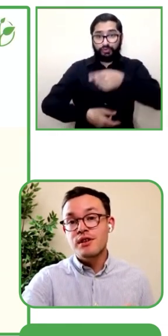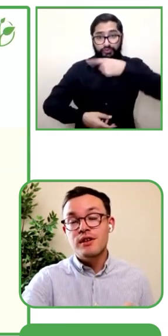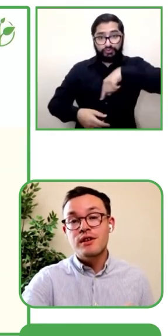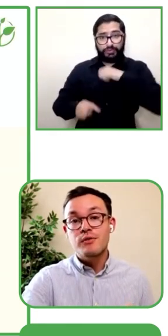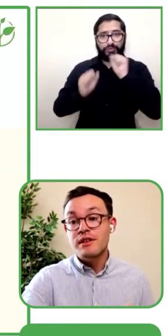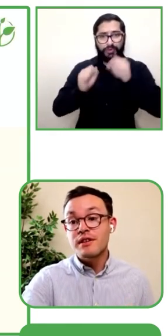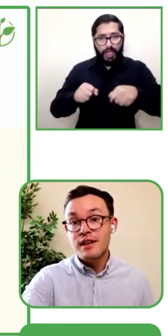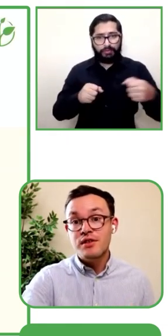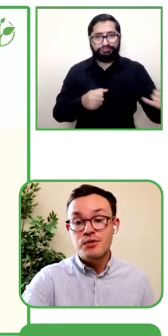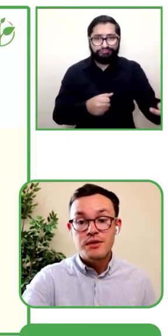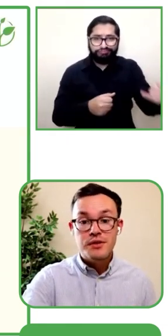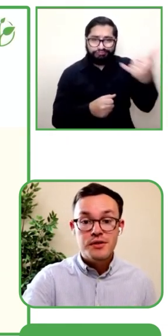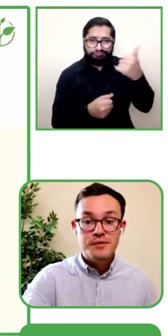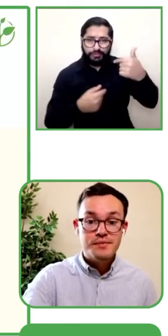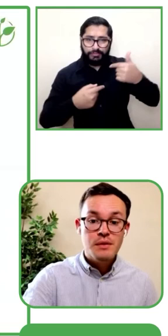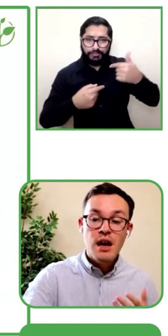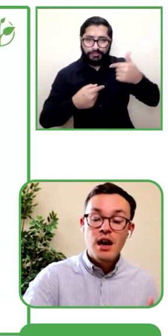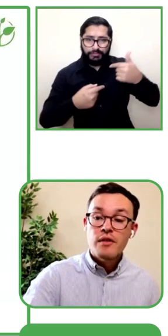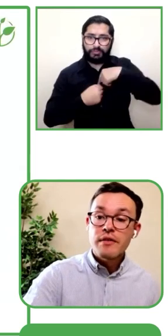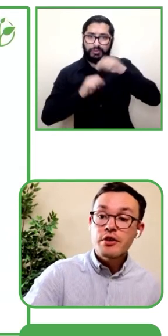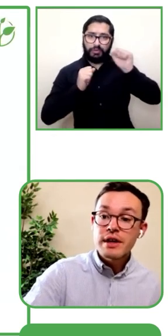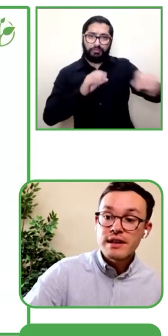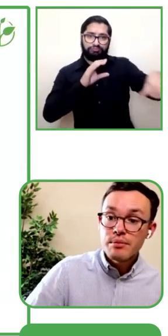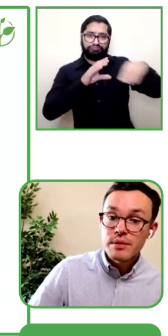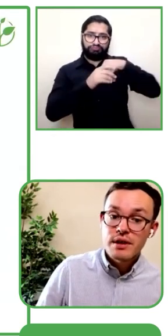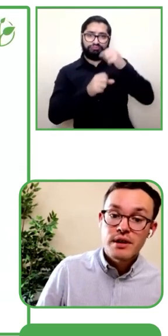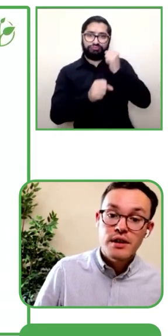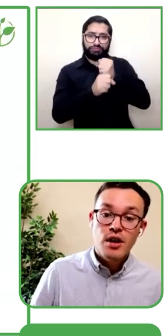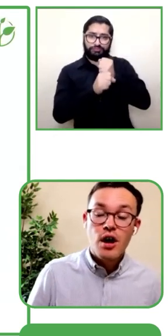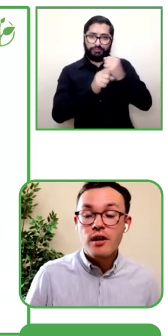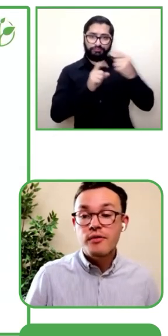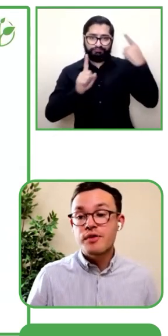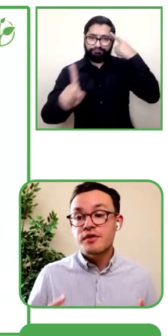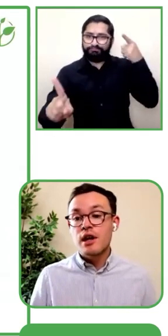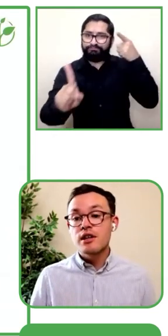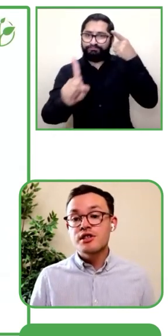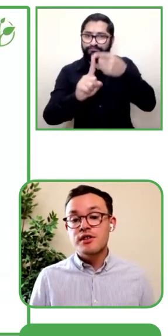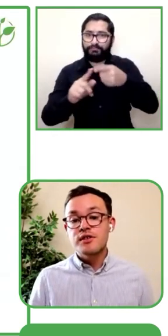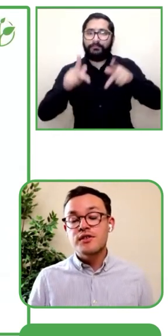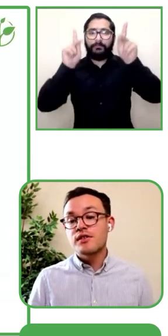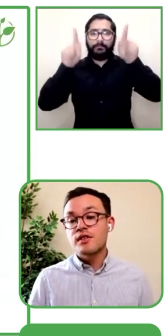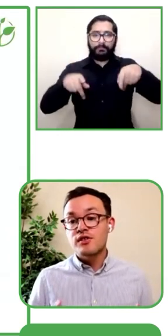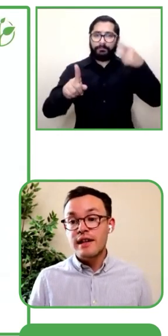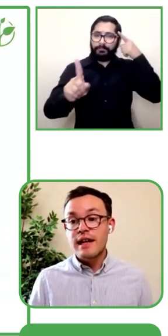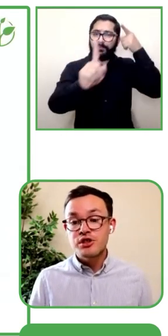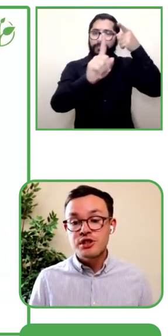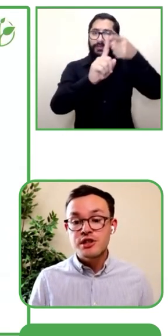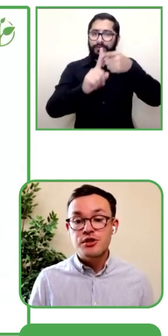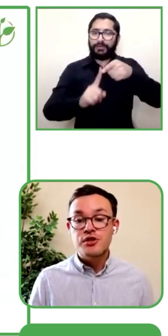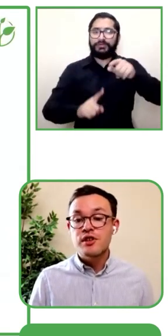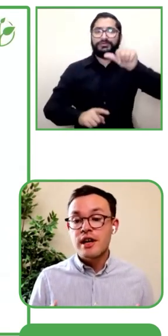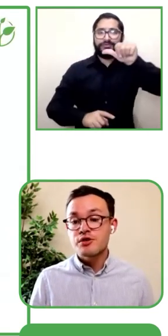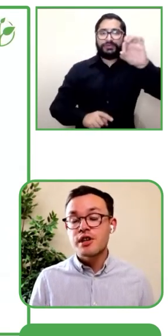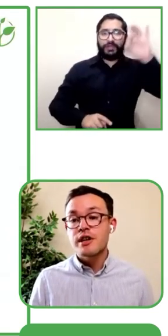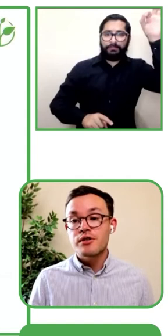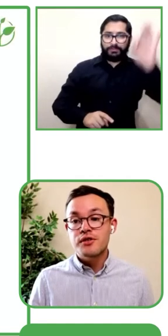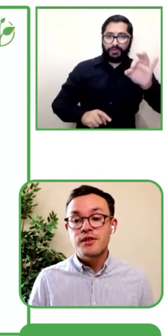meta es alcanzar el 60% de la población mundial en el próximo año.